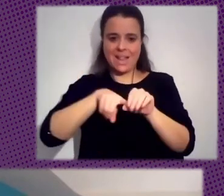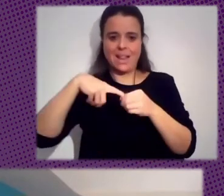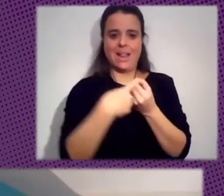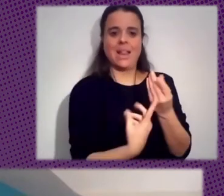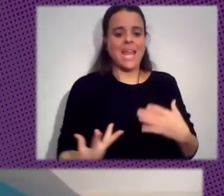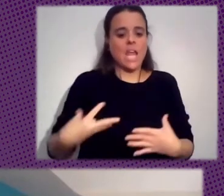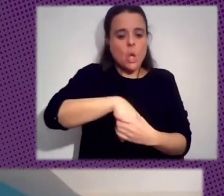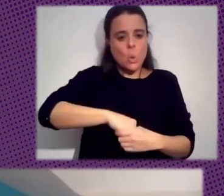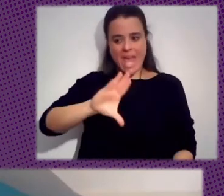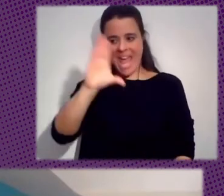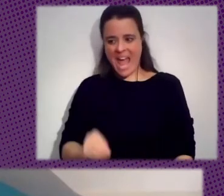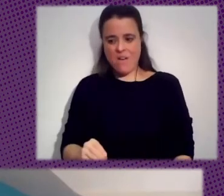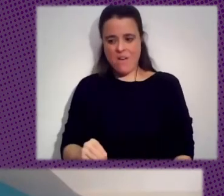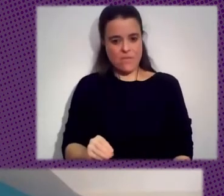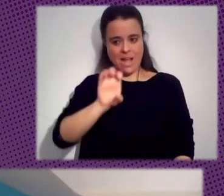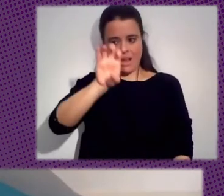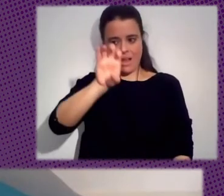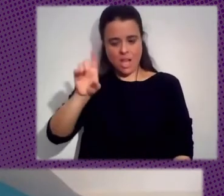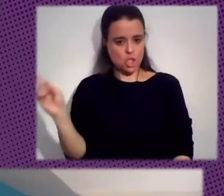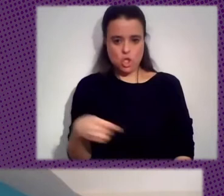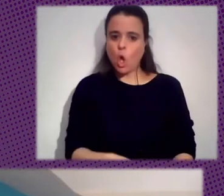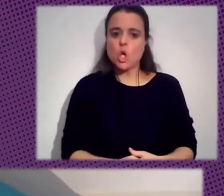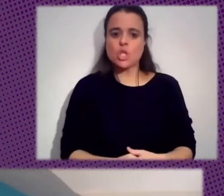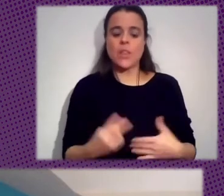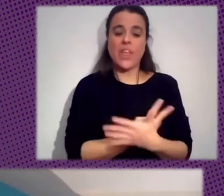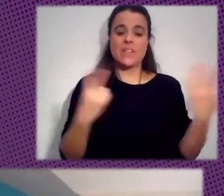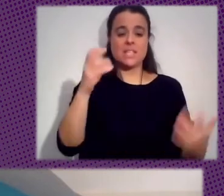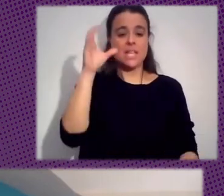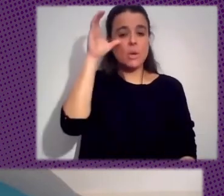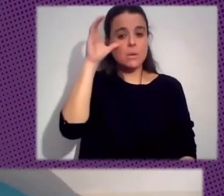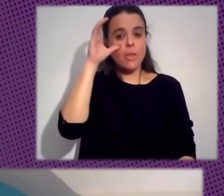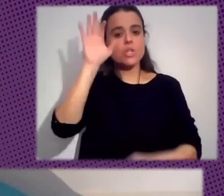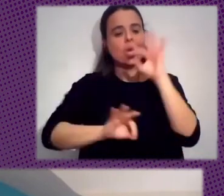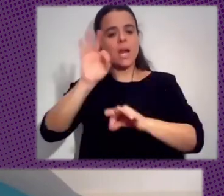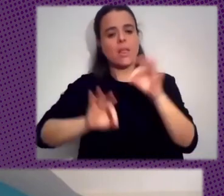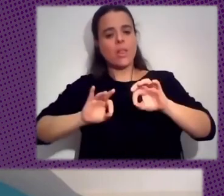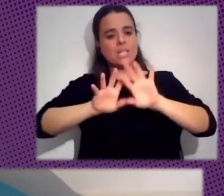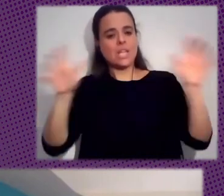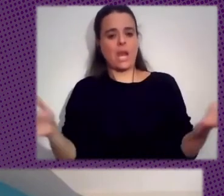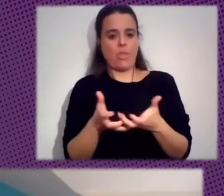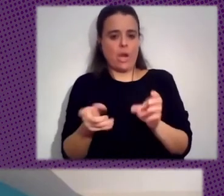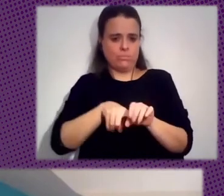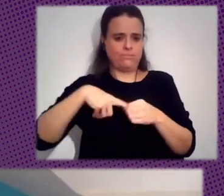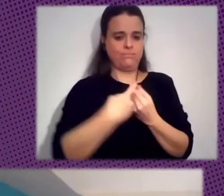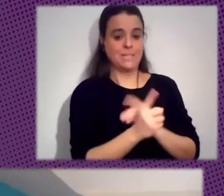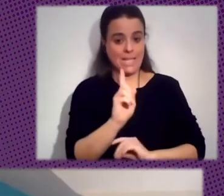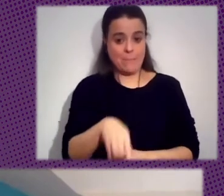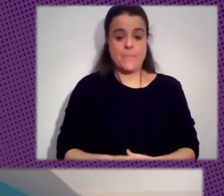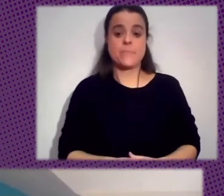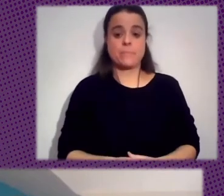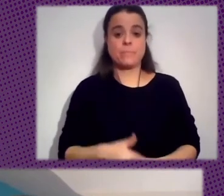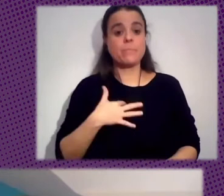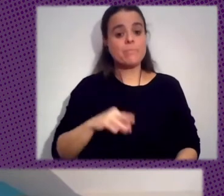De África Hay 17 Estados Observadores Y Varias Organizaciones Internacionales Pero Como Podemos Ver El